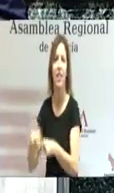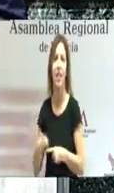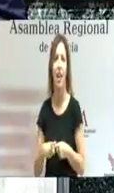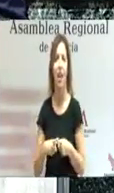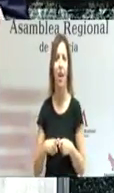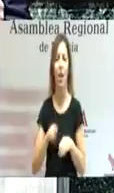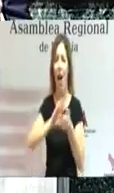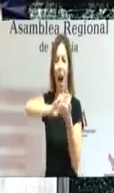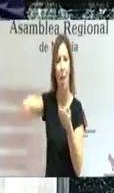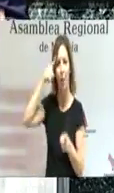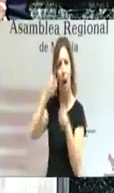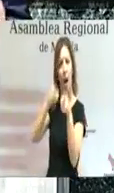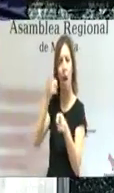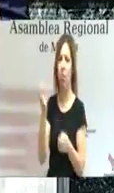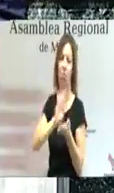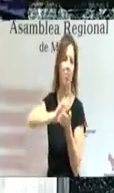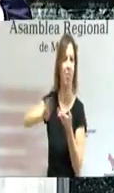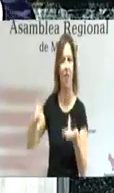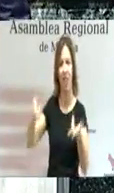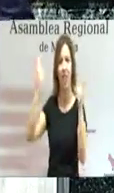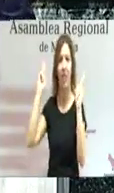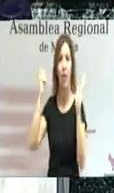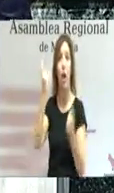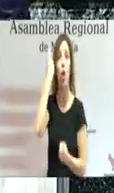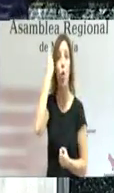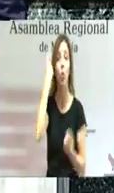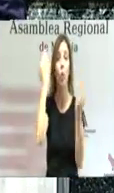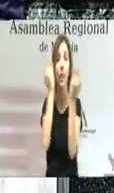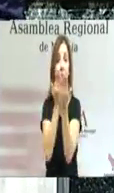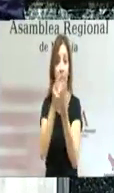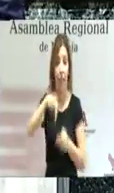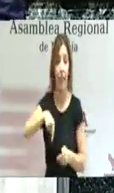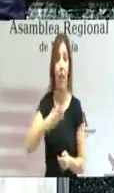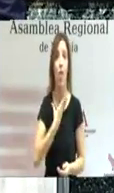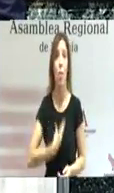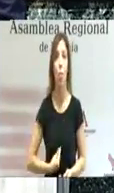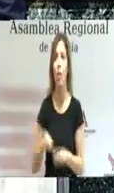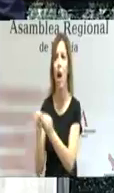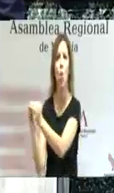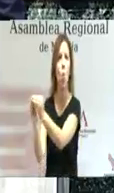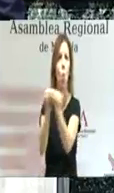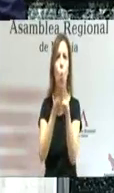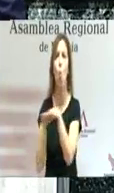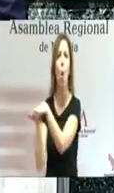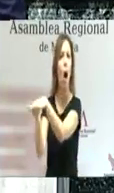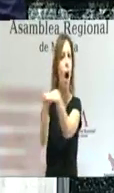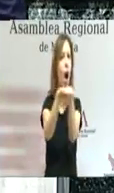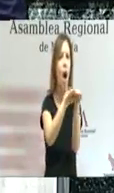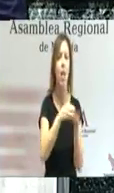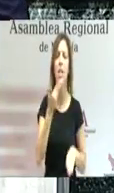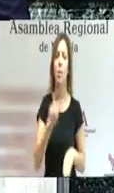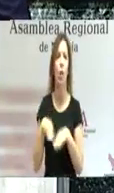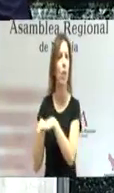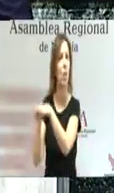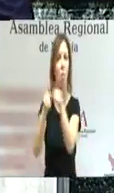dirigismo y porque todos los estudiantes murcianos son iguales, igual de importantes. Estudien donde